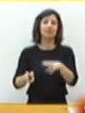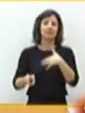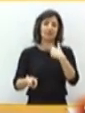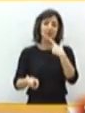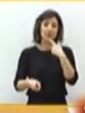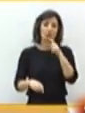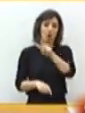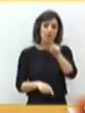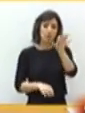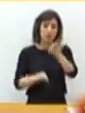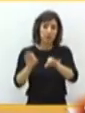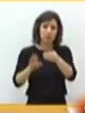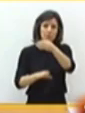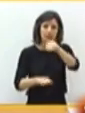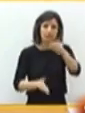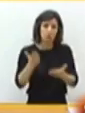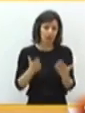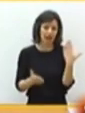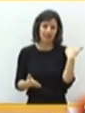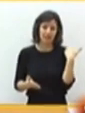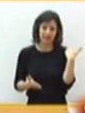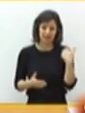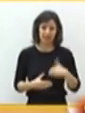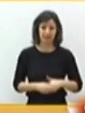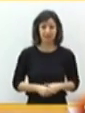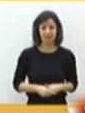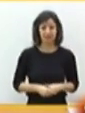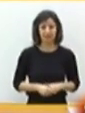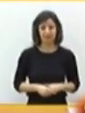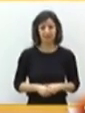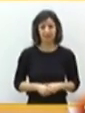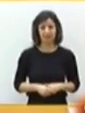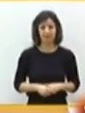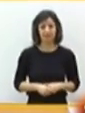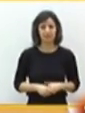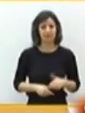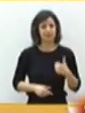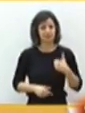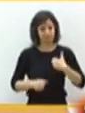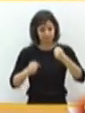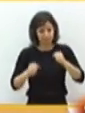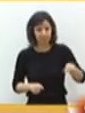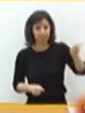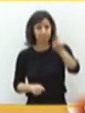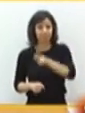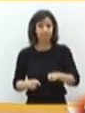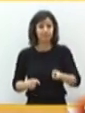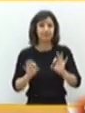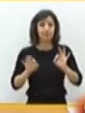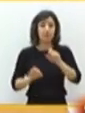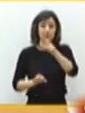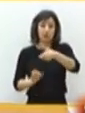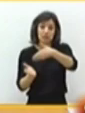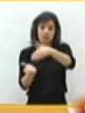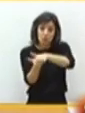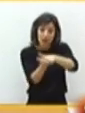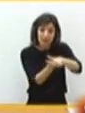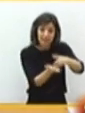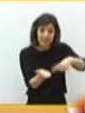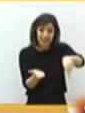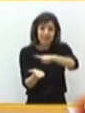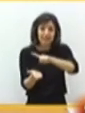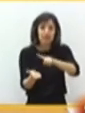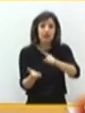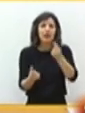el Ministerio, no reflejan el total de personas que han sido ingresadas en UCI a lo largo del periodo de notificación, sino el de las personas